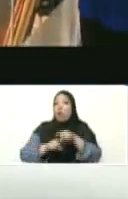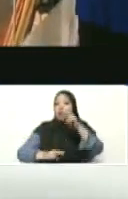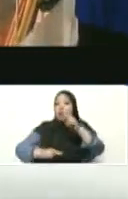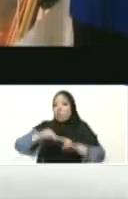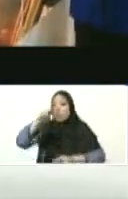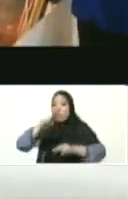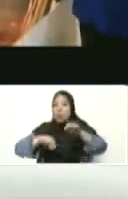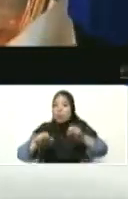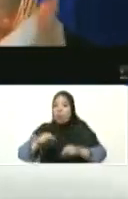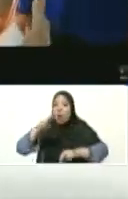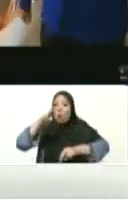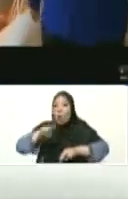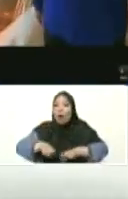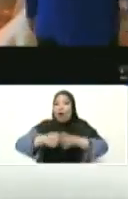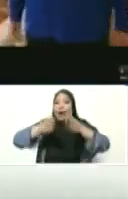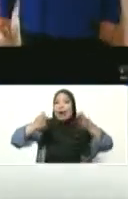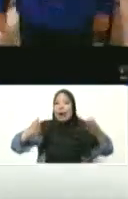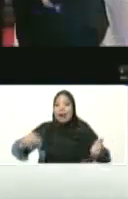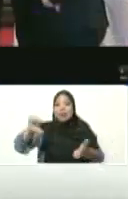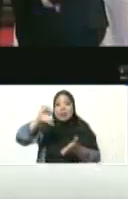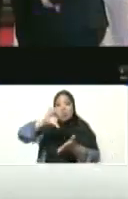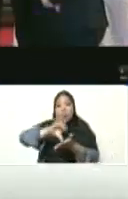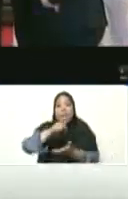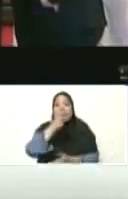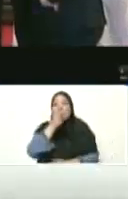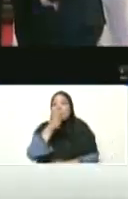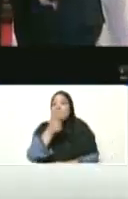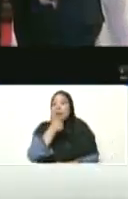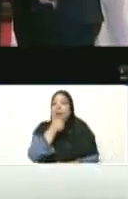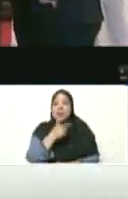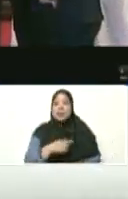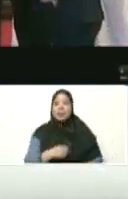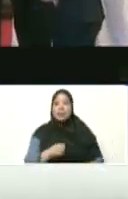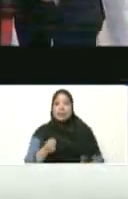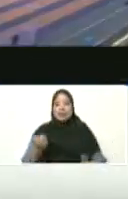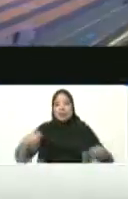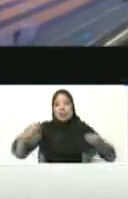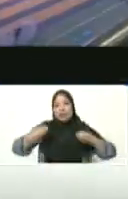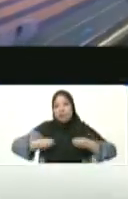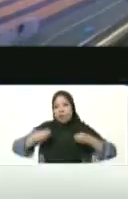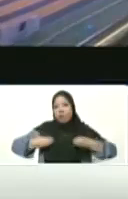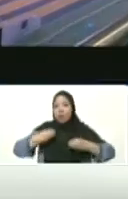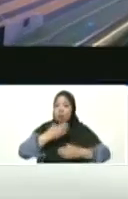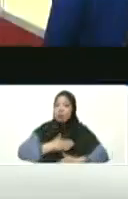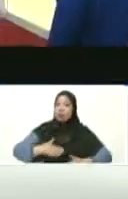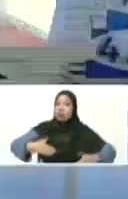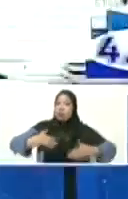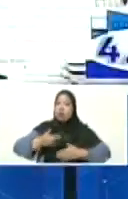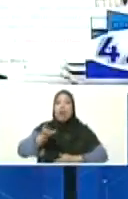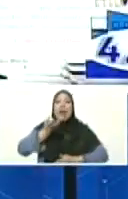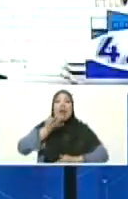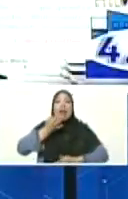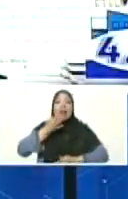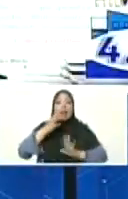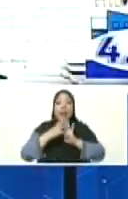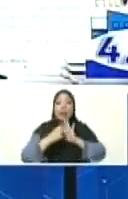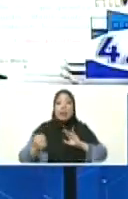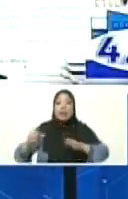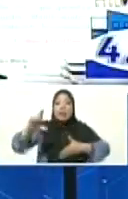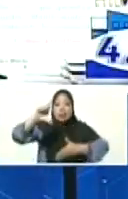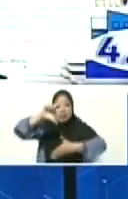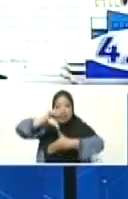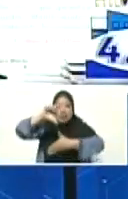grandes ciudades hermosas del vivir viviendo que van a ser ejemplos de América